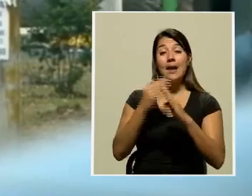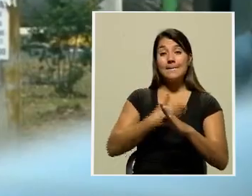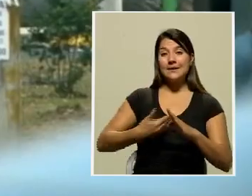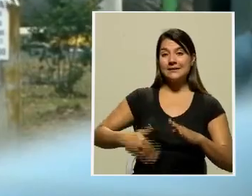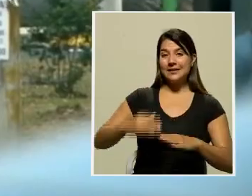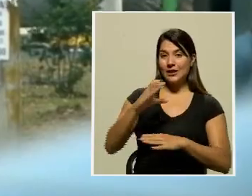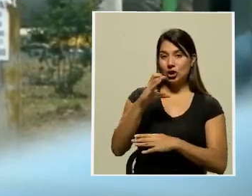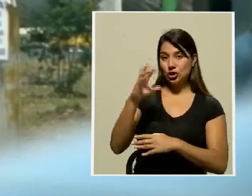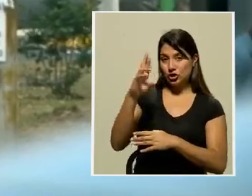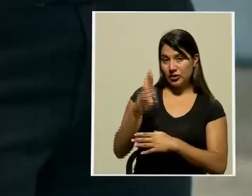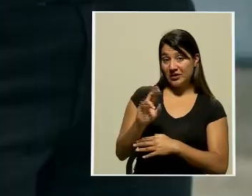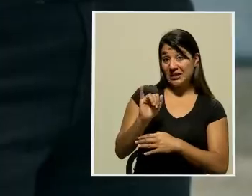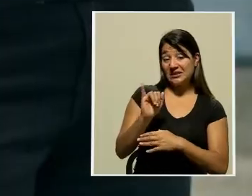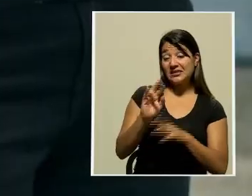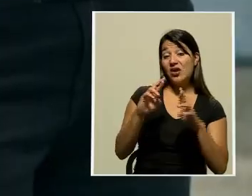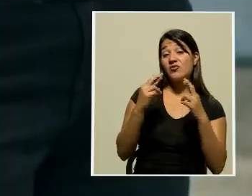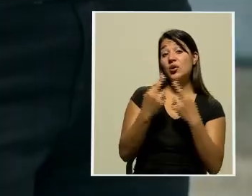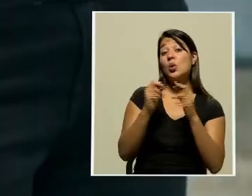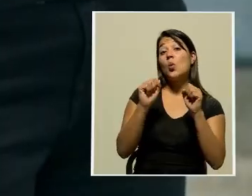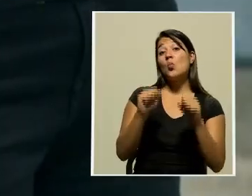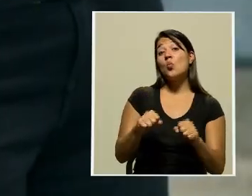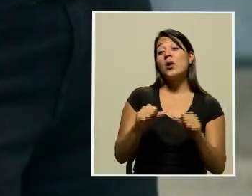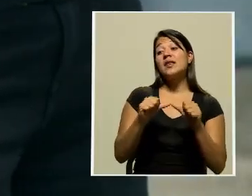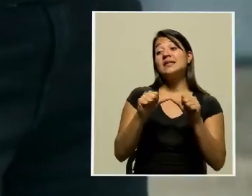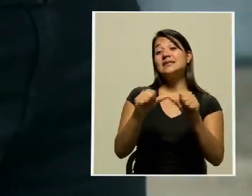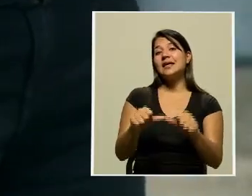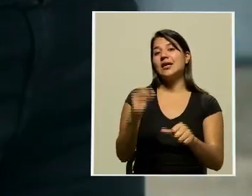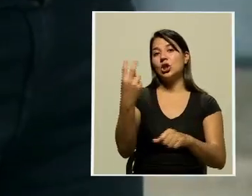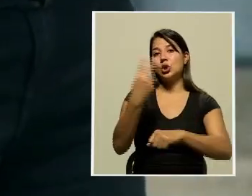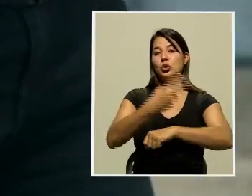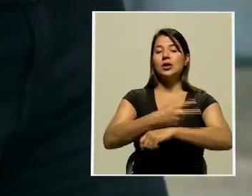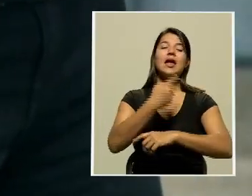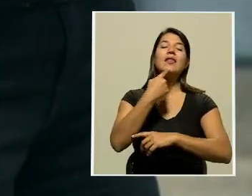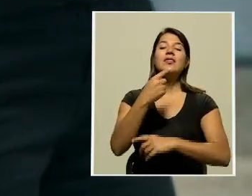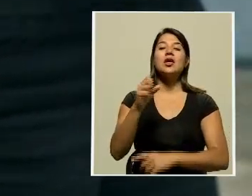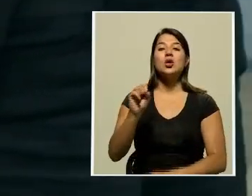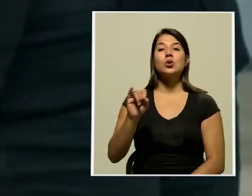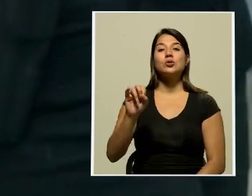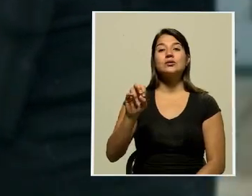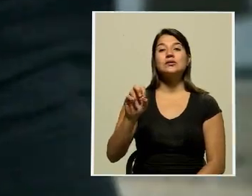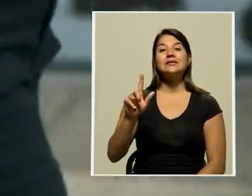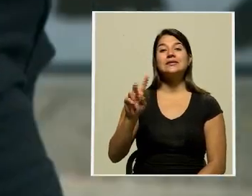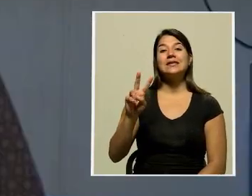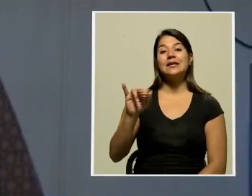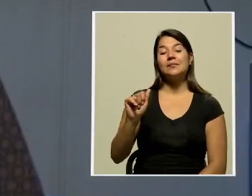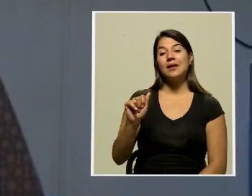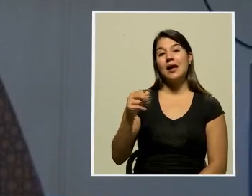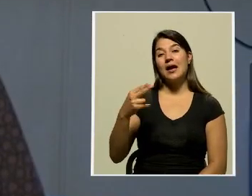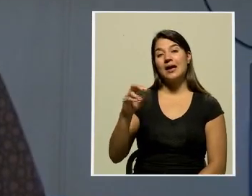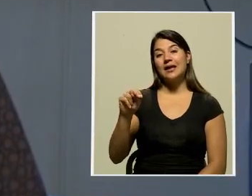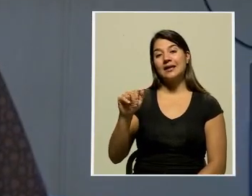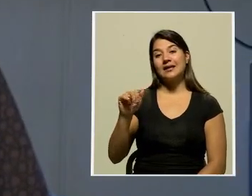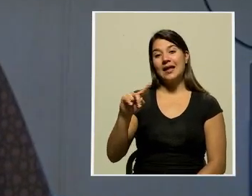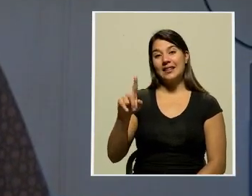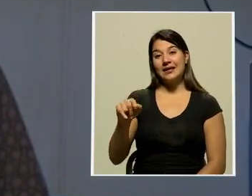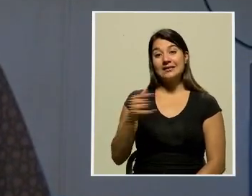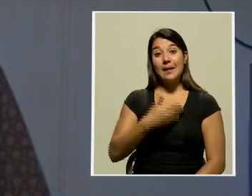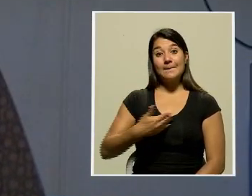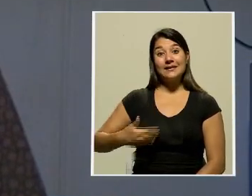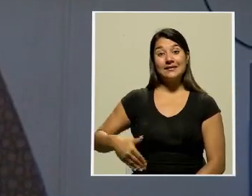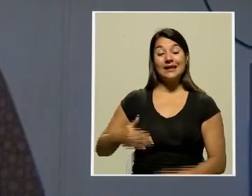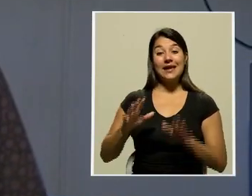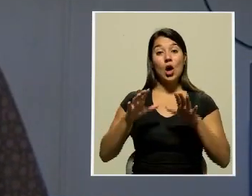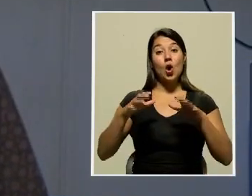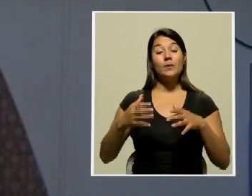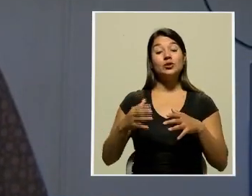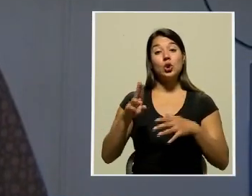inclusive extenderse hasta por dos días, según lo ha dicho Silvia Hernández, la presidenta de la Comisión Especial de la UPA.